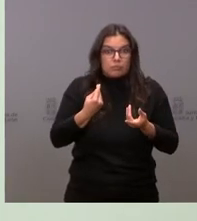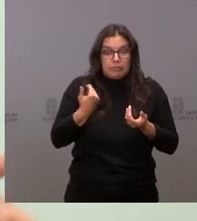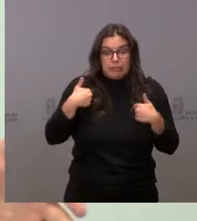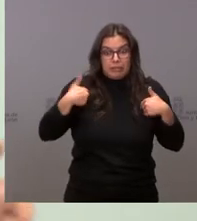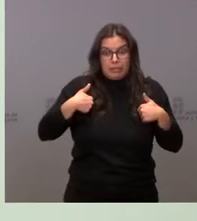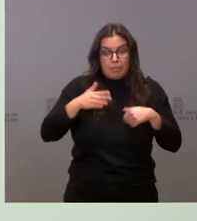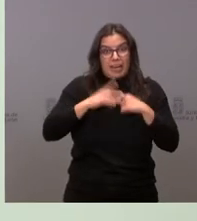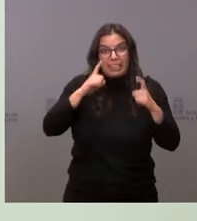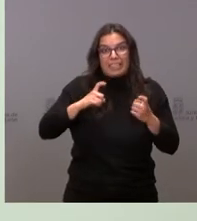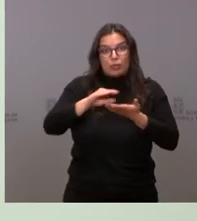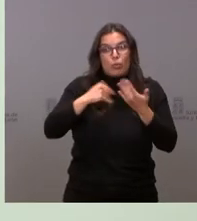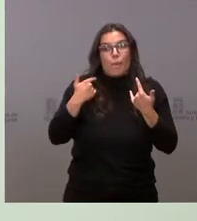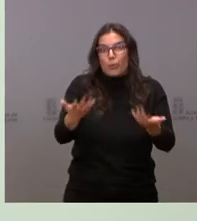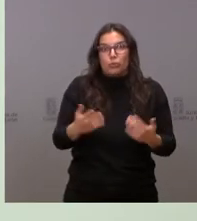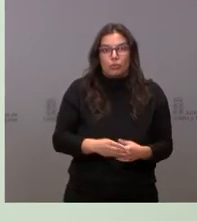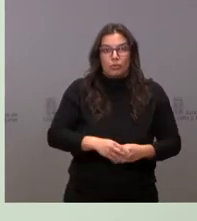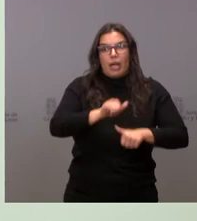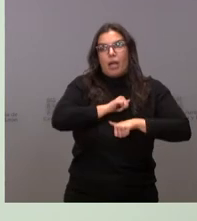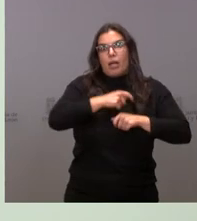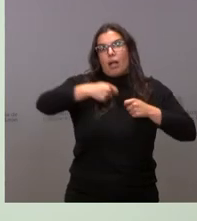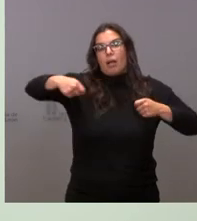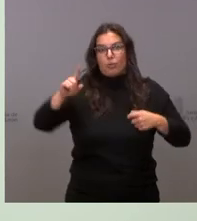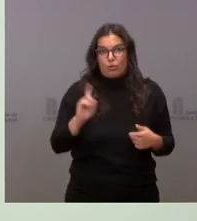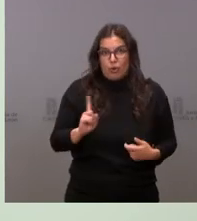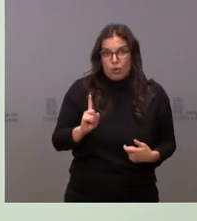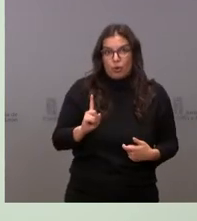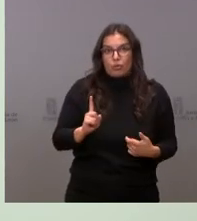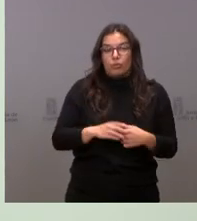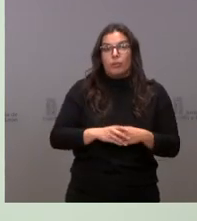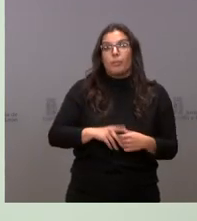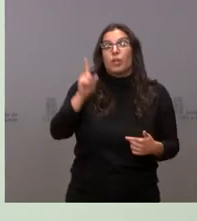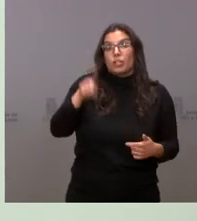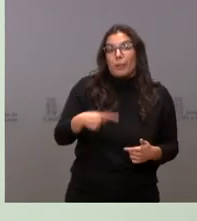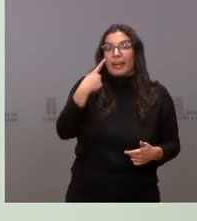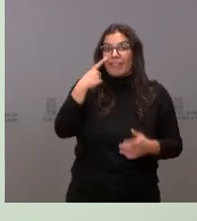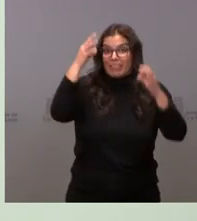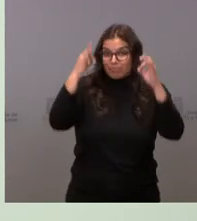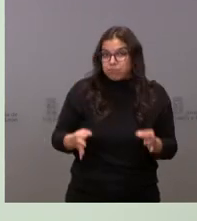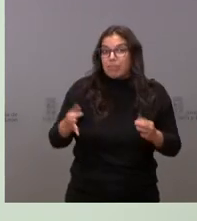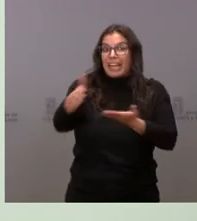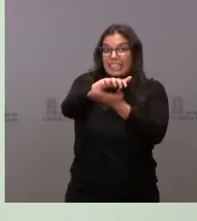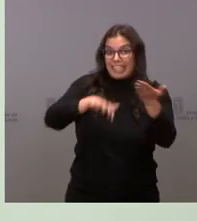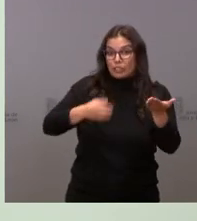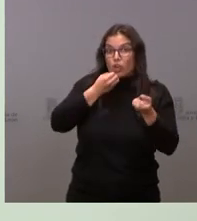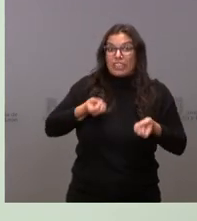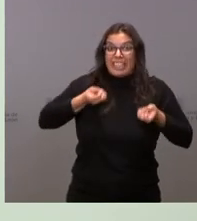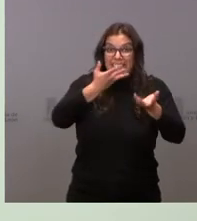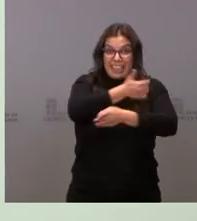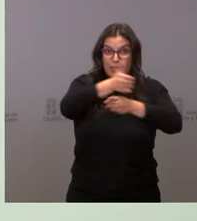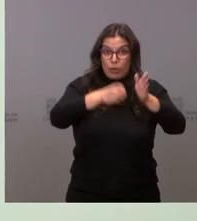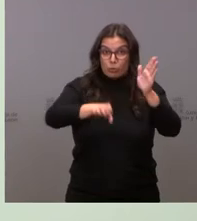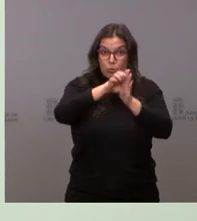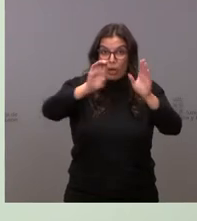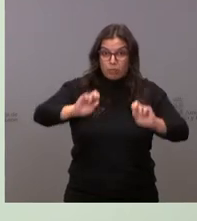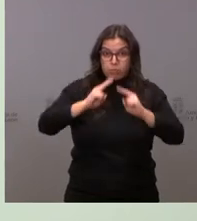para que a la mayor brevedad posible. Pero vamos a esperar también que se conozca el texto definitivo de la sentencia, se